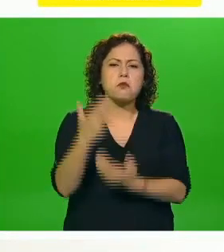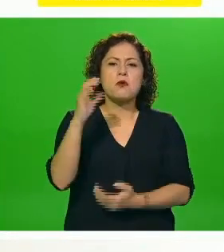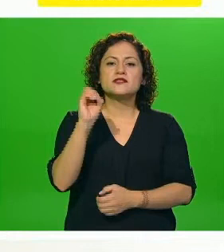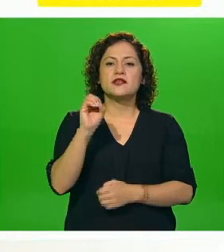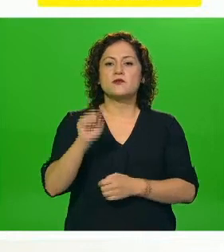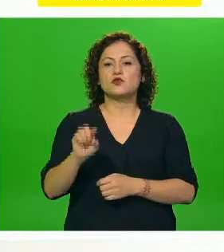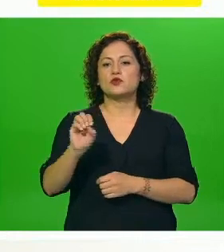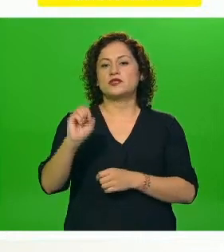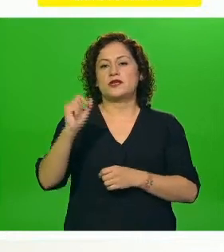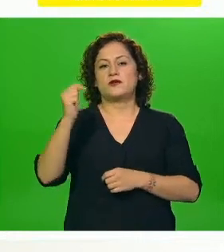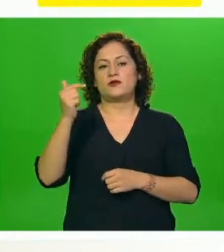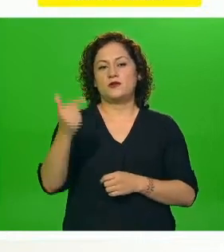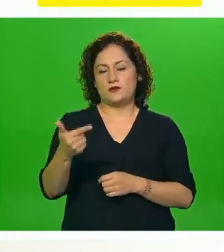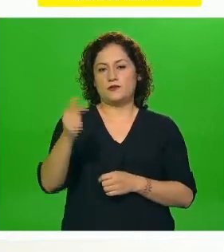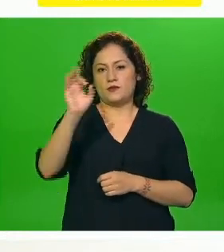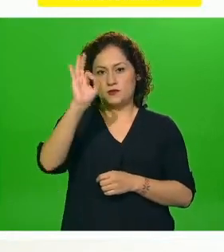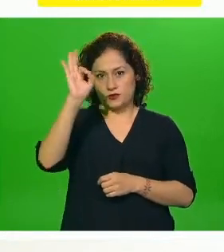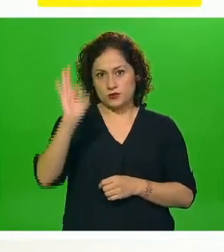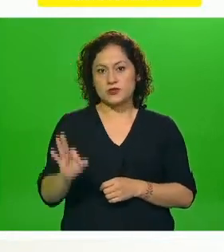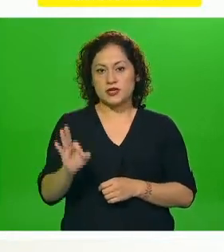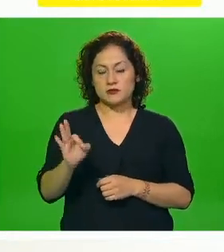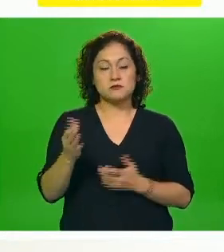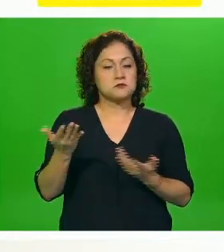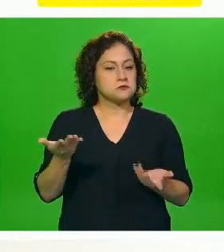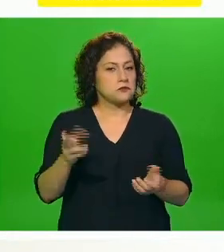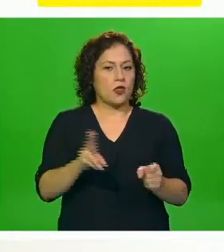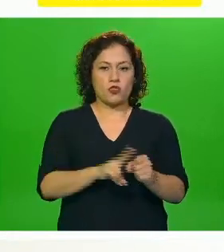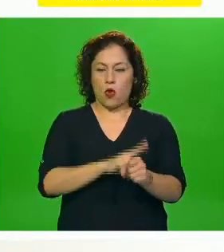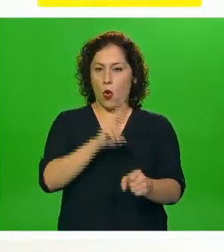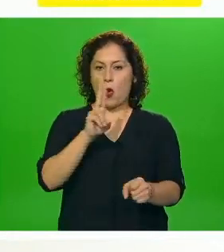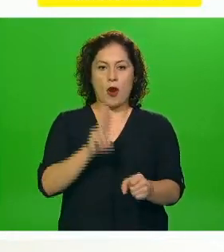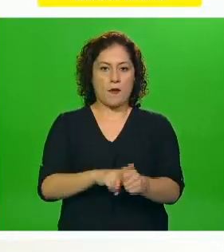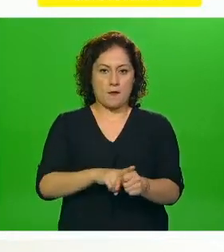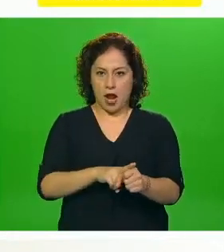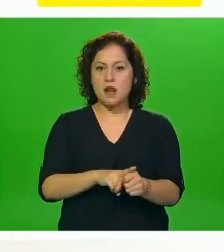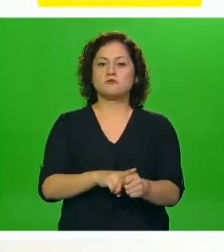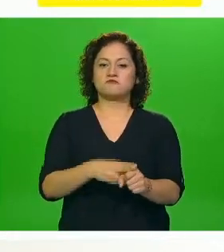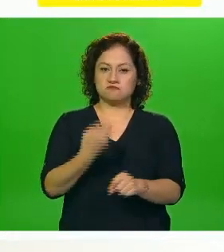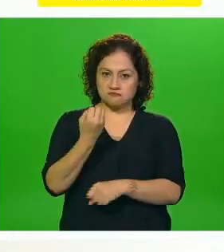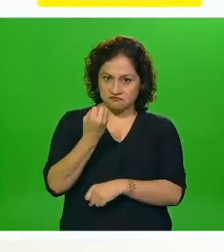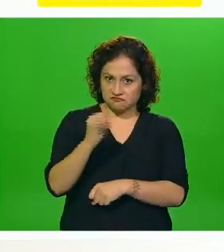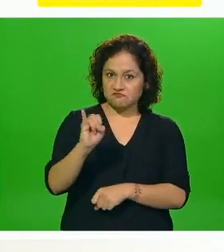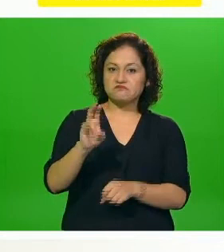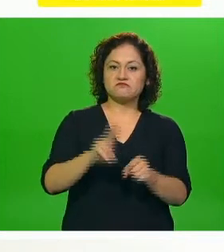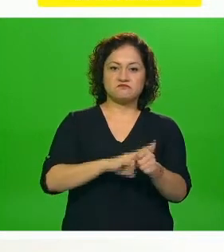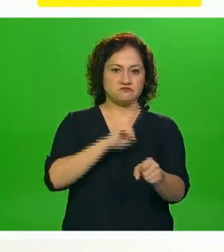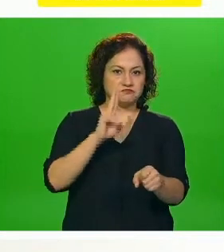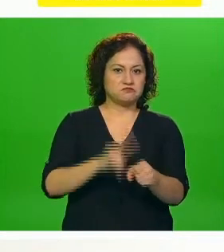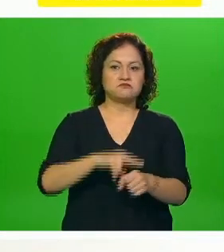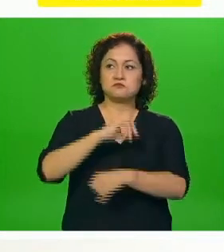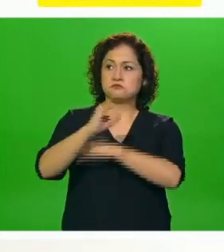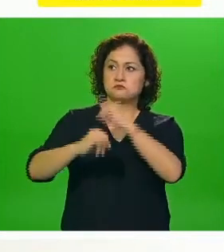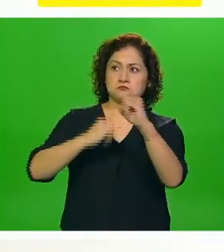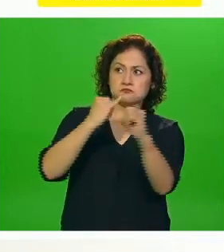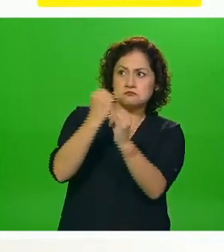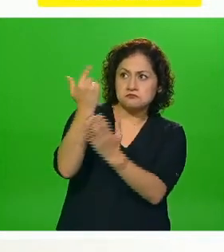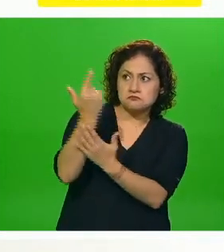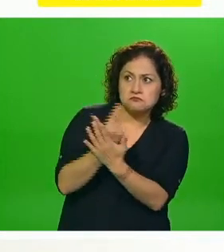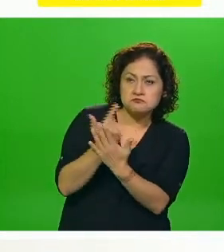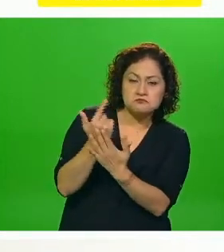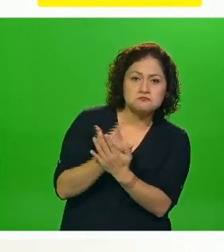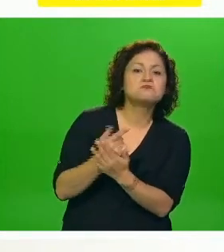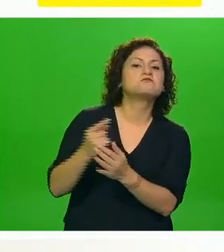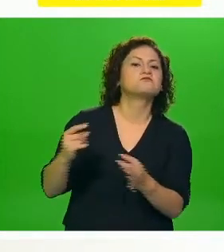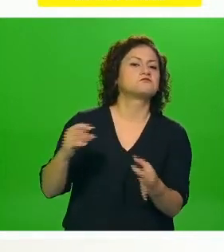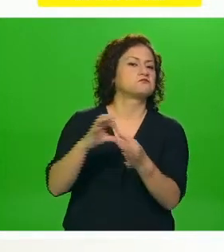lo tanto está dentro de los estándares está dentro de lo esperado a nivel internacional para efectos biológicos